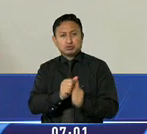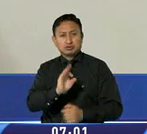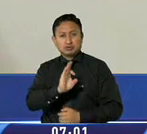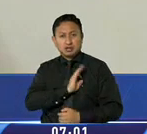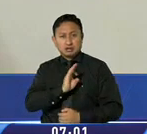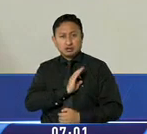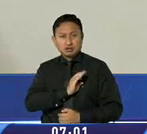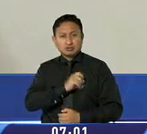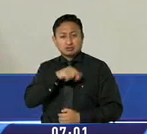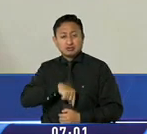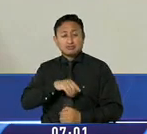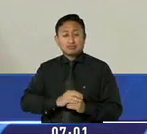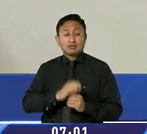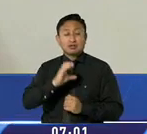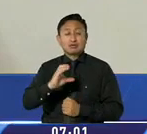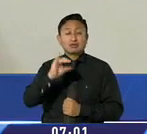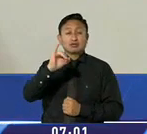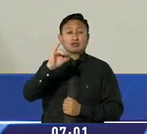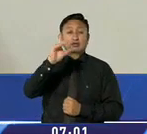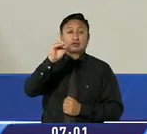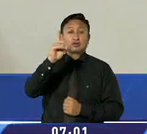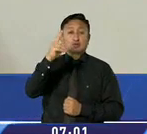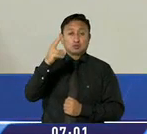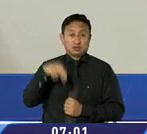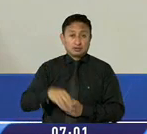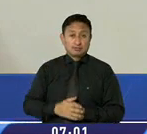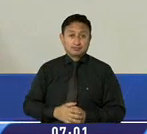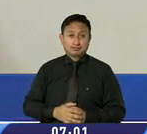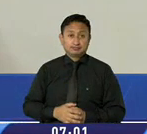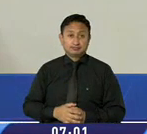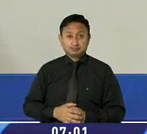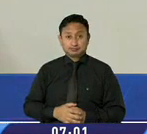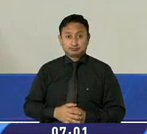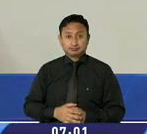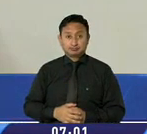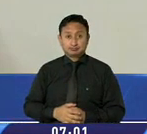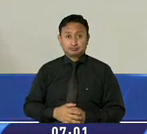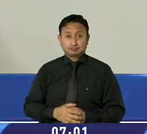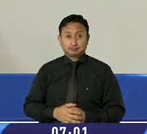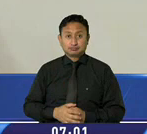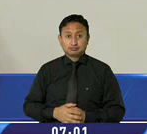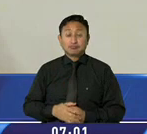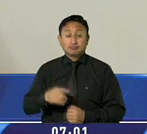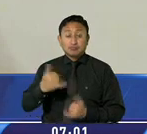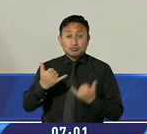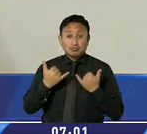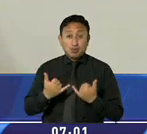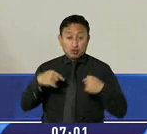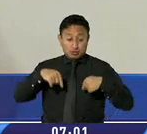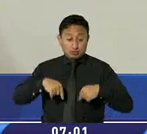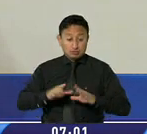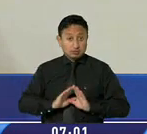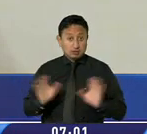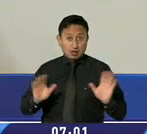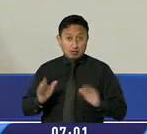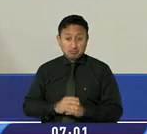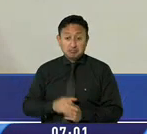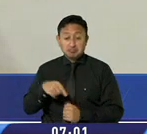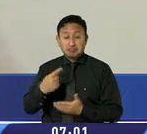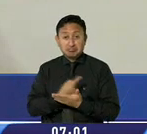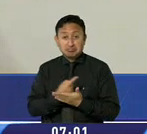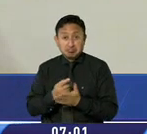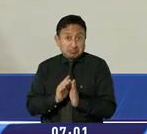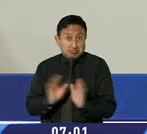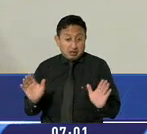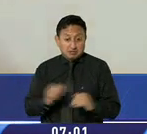Comisión Interamericana de Derechos Humanos al Estado ecuatoriano. No basta con que hoy estemos aquí, con que estemos esta semana.